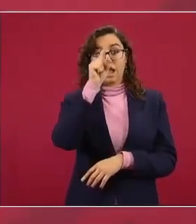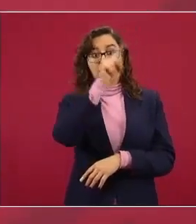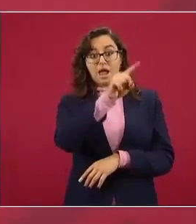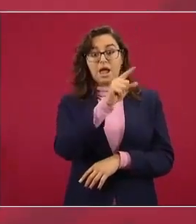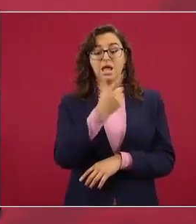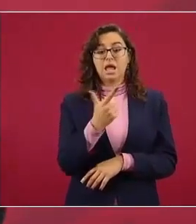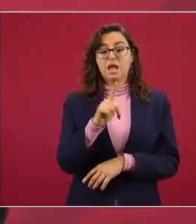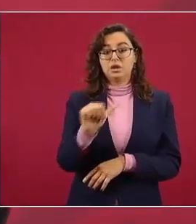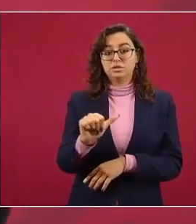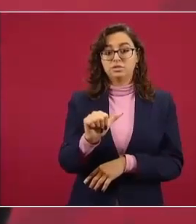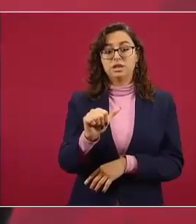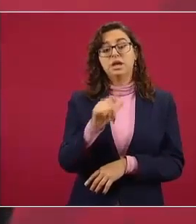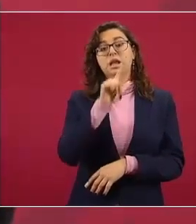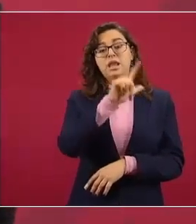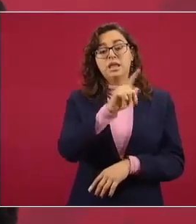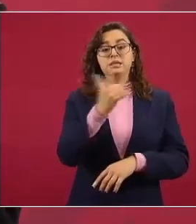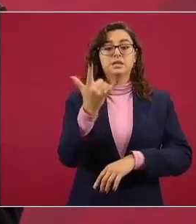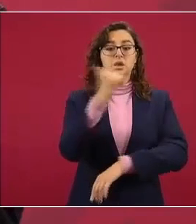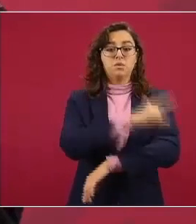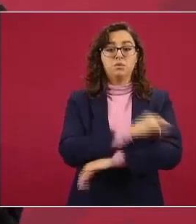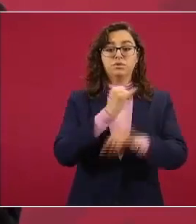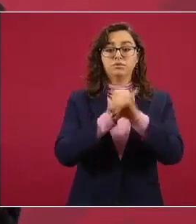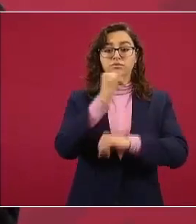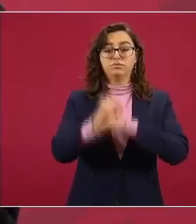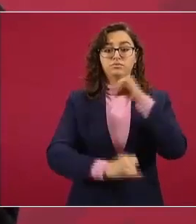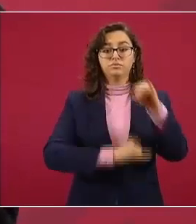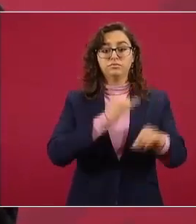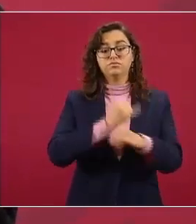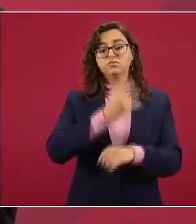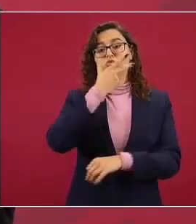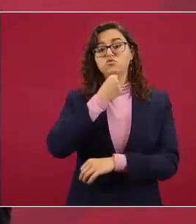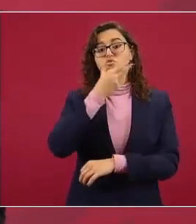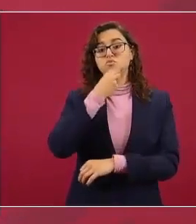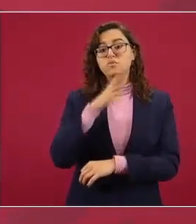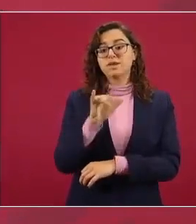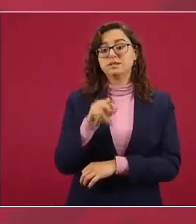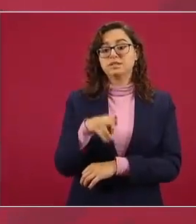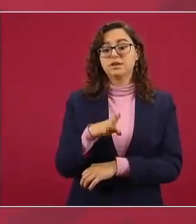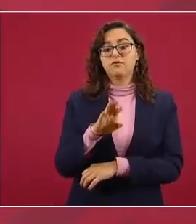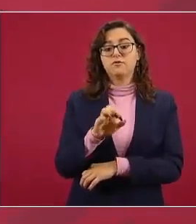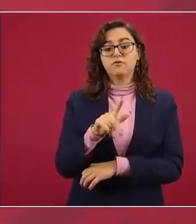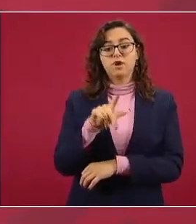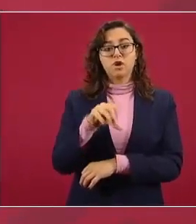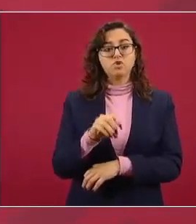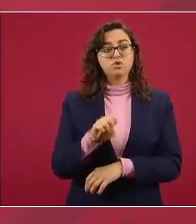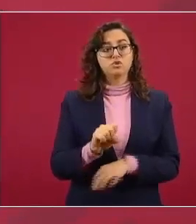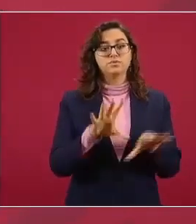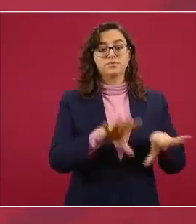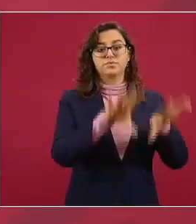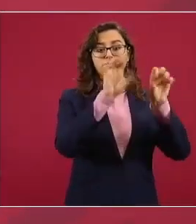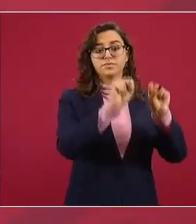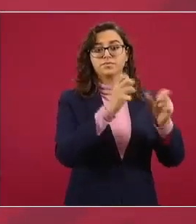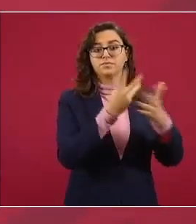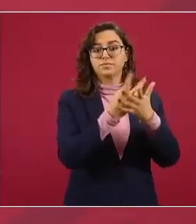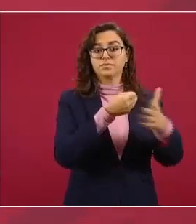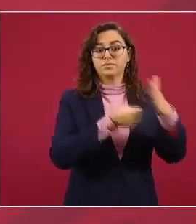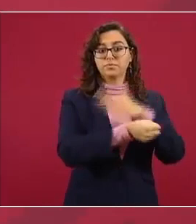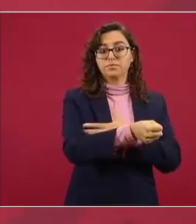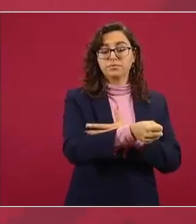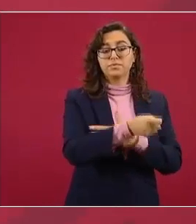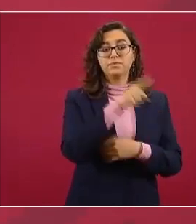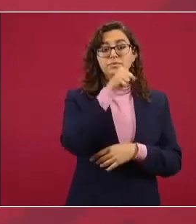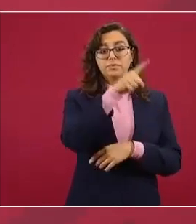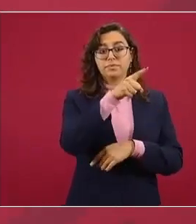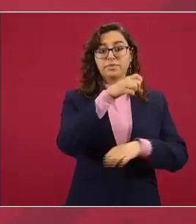Ángeles, California, lo cual fue comunicado directamente al de la voz por el embajador de los Estados Unidos de